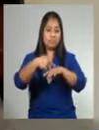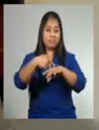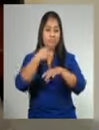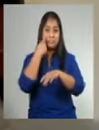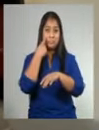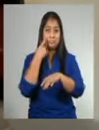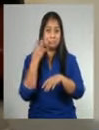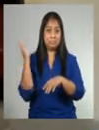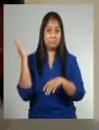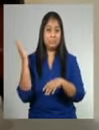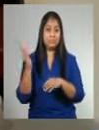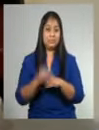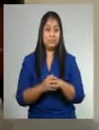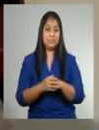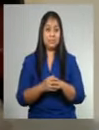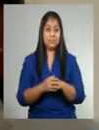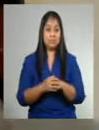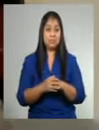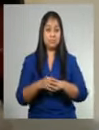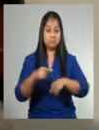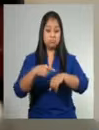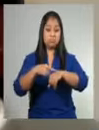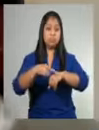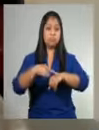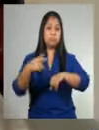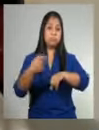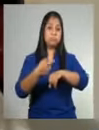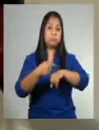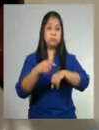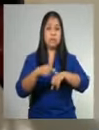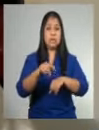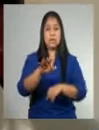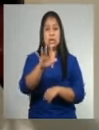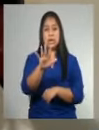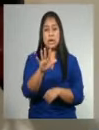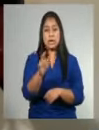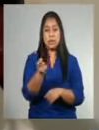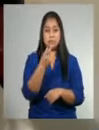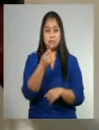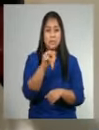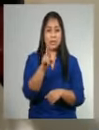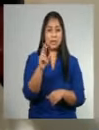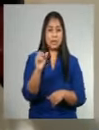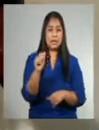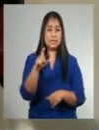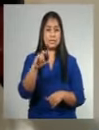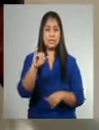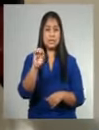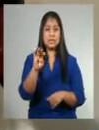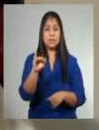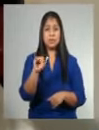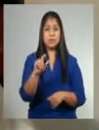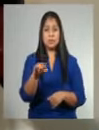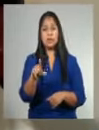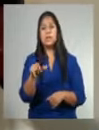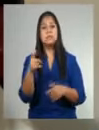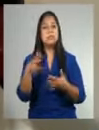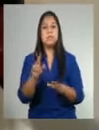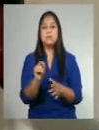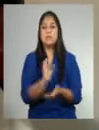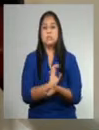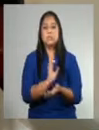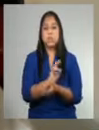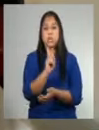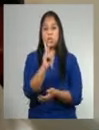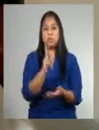sello de heparina, me estarán conectando a la quinta dosis de rendecidil y esperaría dos dosis más hoy y